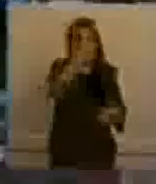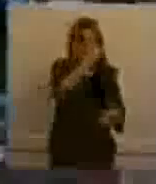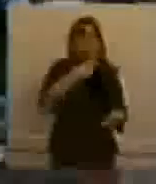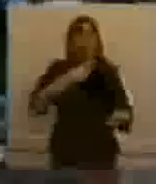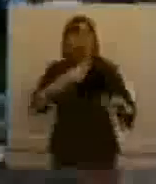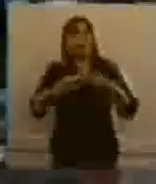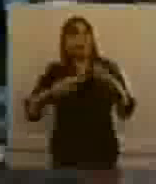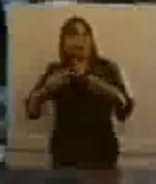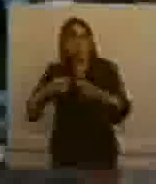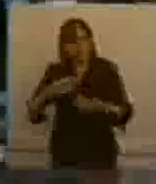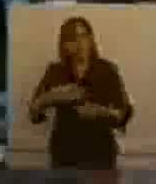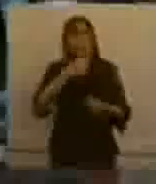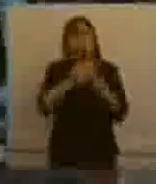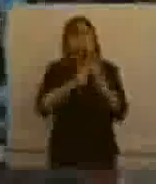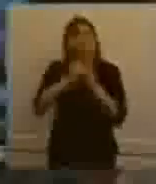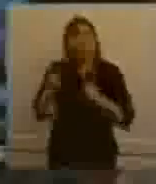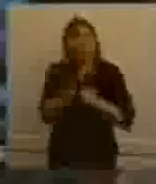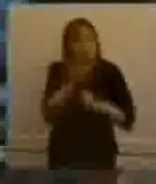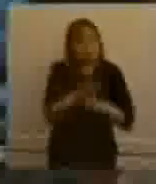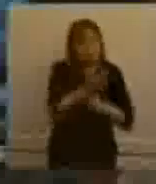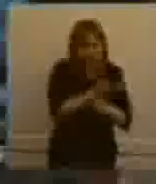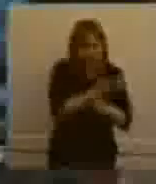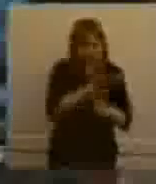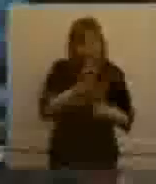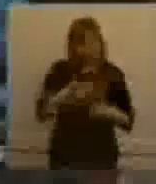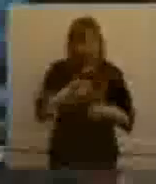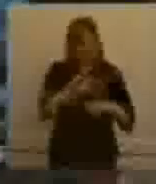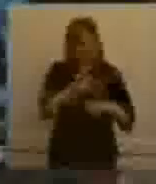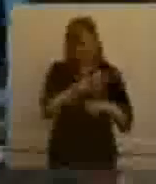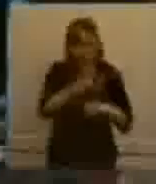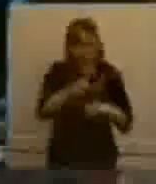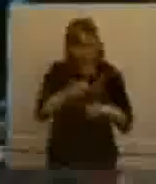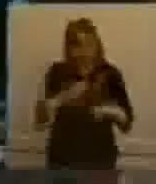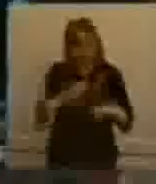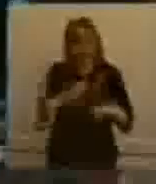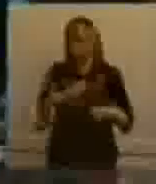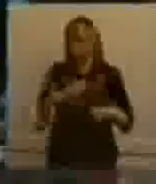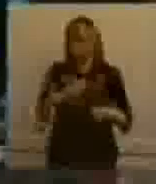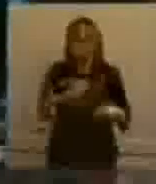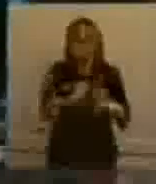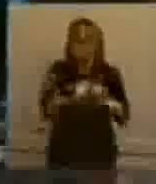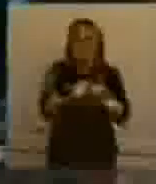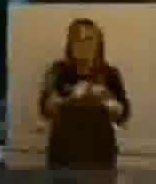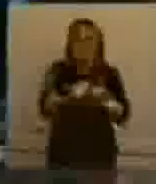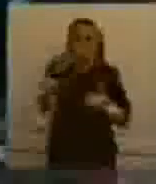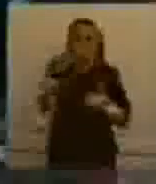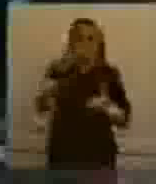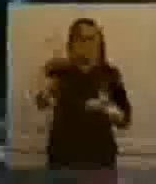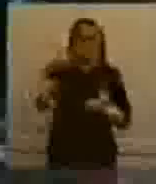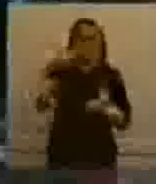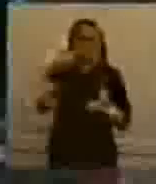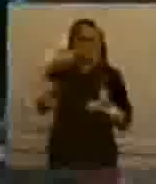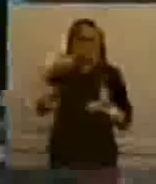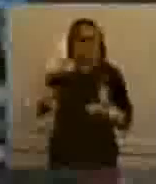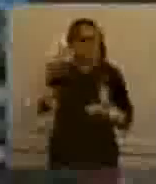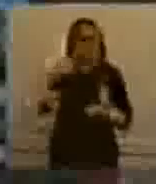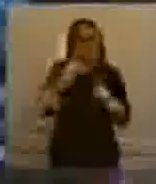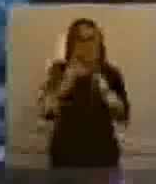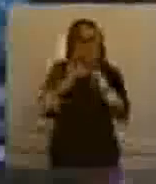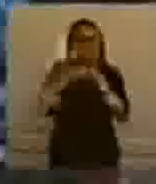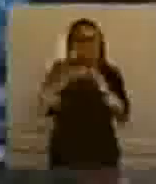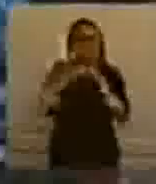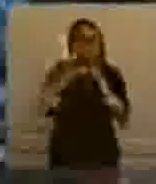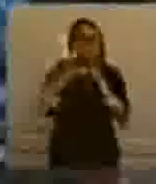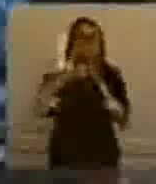e industria. Esto es una medida similar también a que se tomó durante la gripe A, si mal no